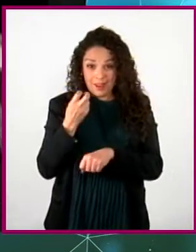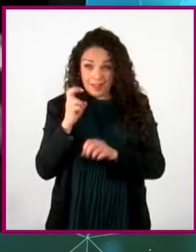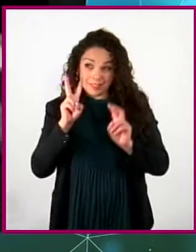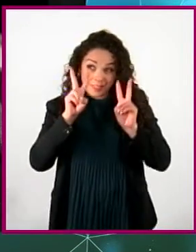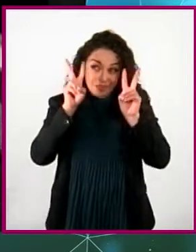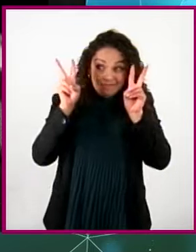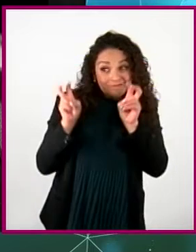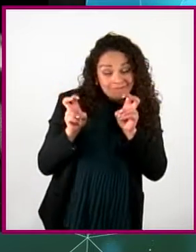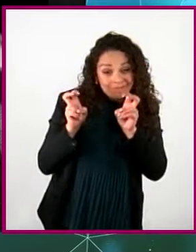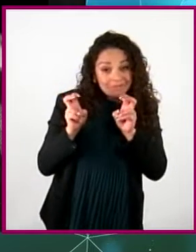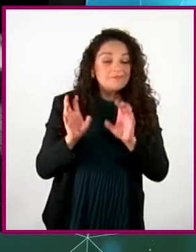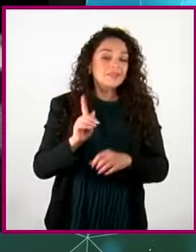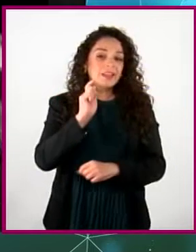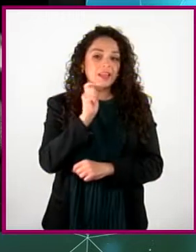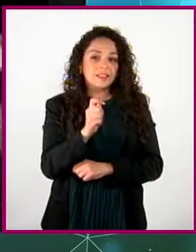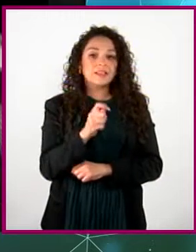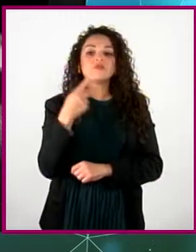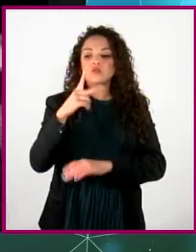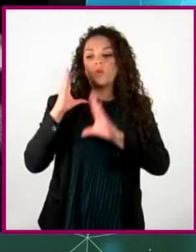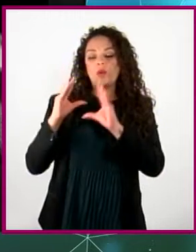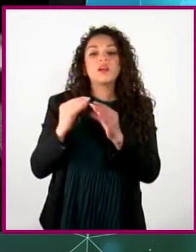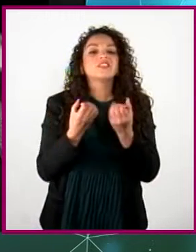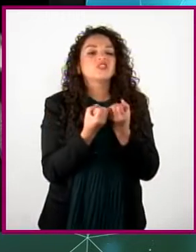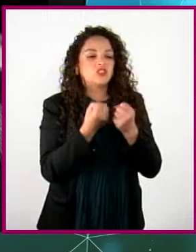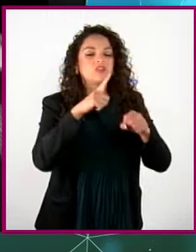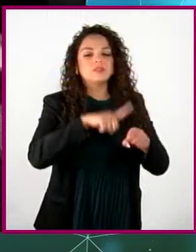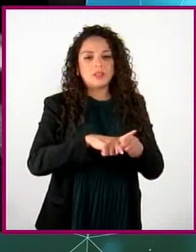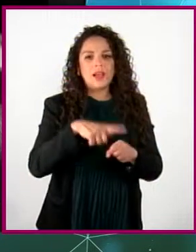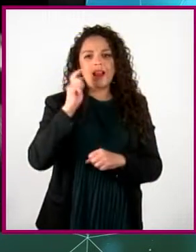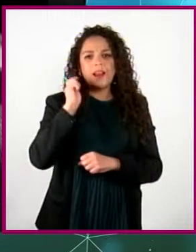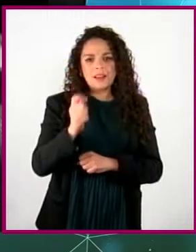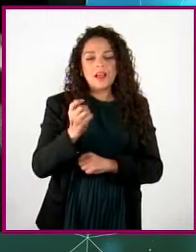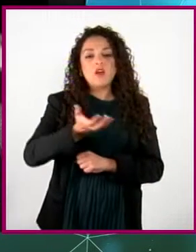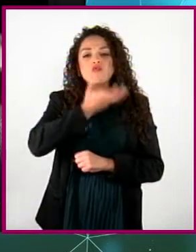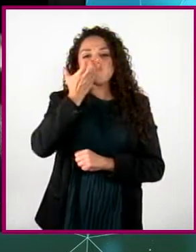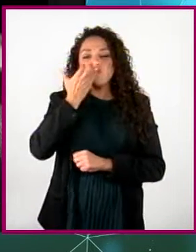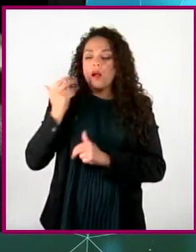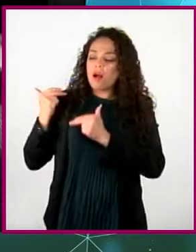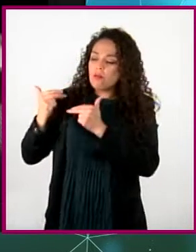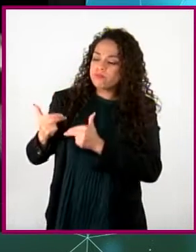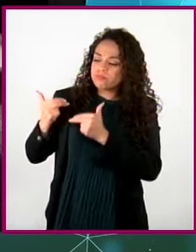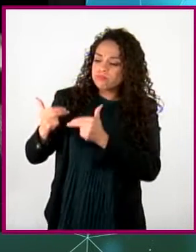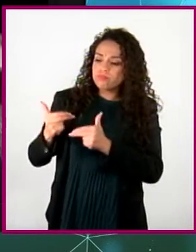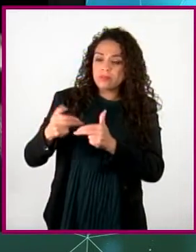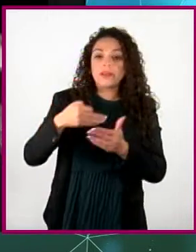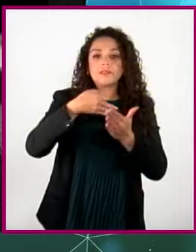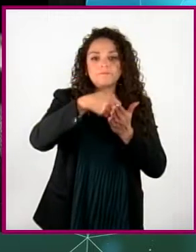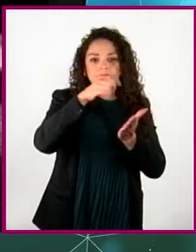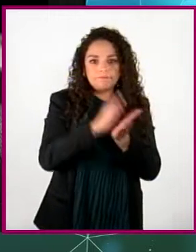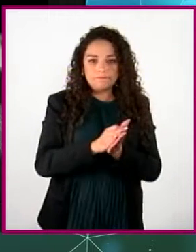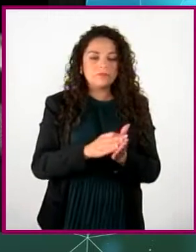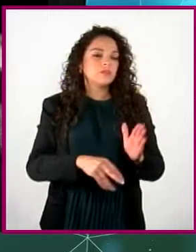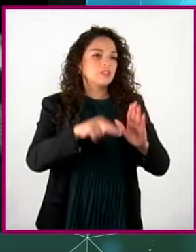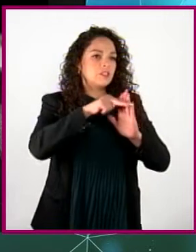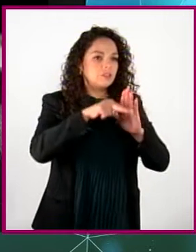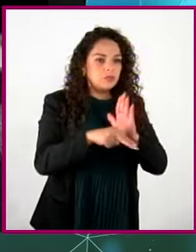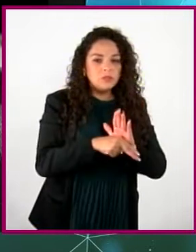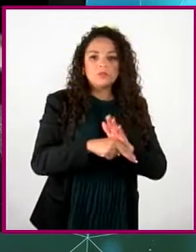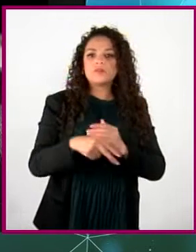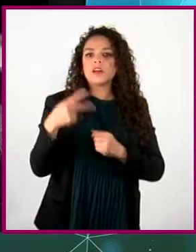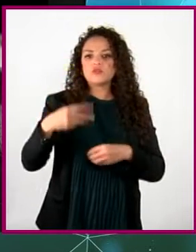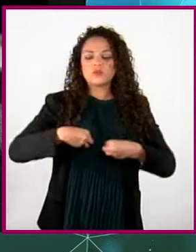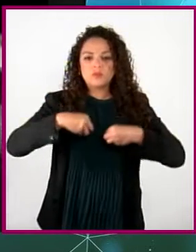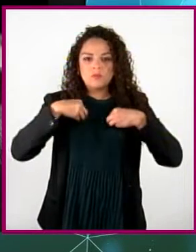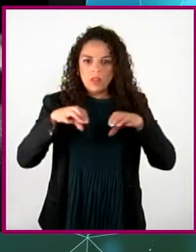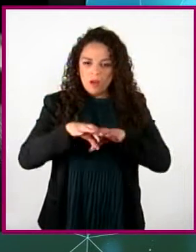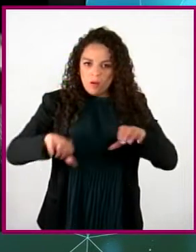referimos a una construcción social, es decir, a un conjunto de costumbres, principios, normas, hábitos, formas de